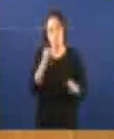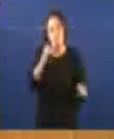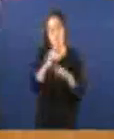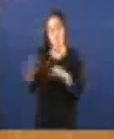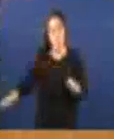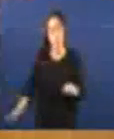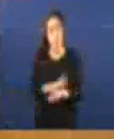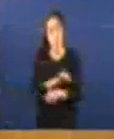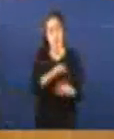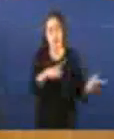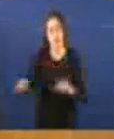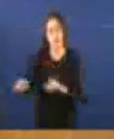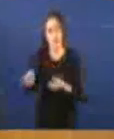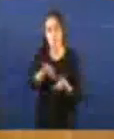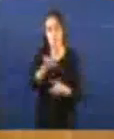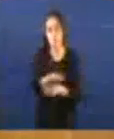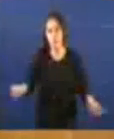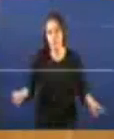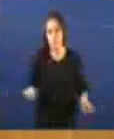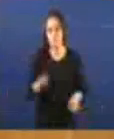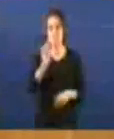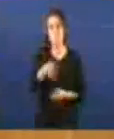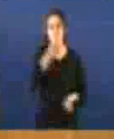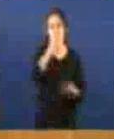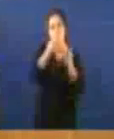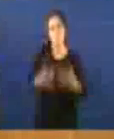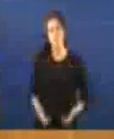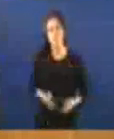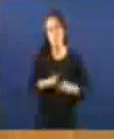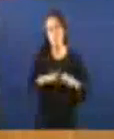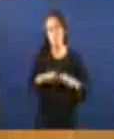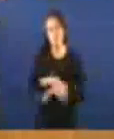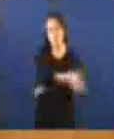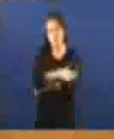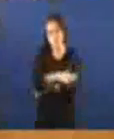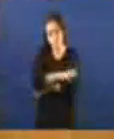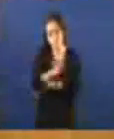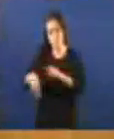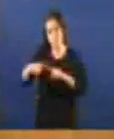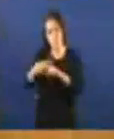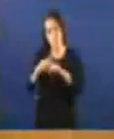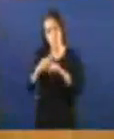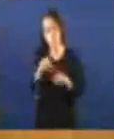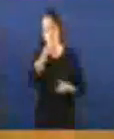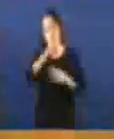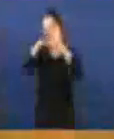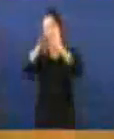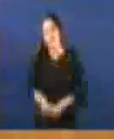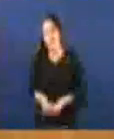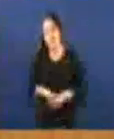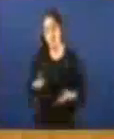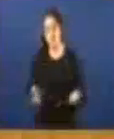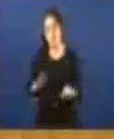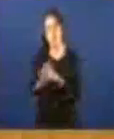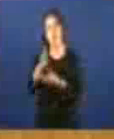tanto do informe Monago como do informe ou do da proposta da Generalitat de Cataluña